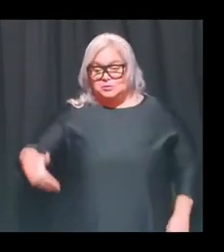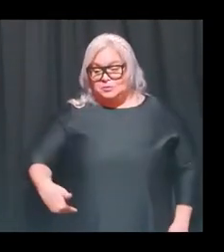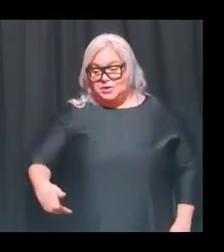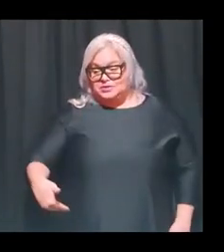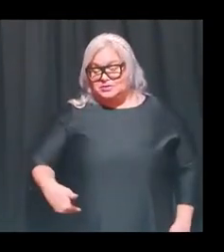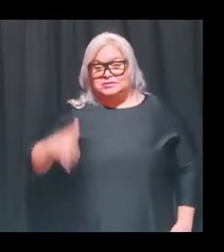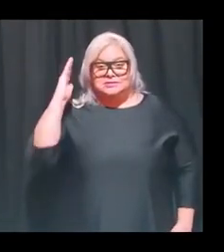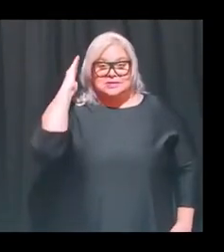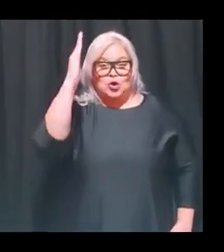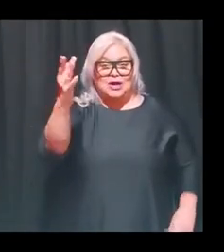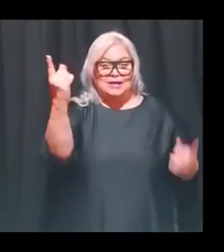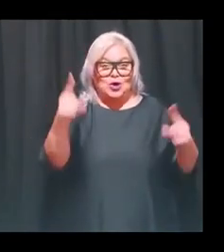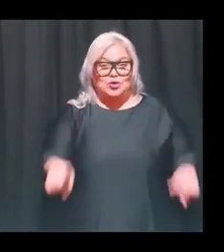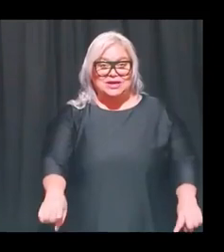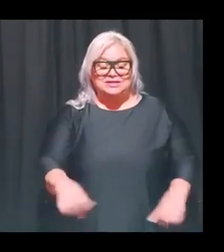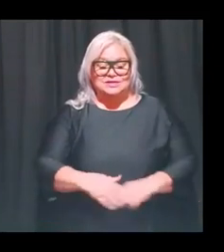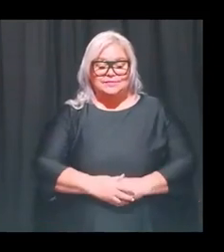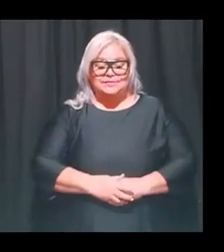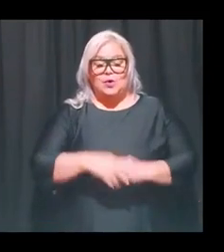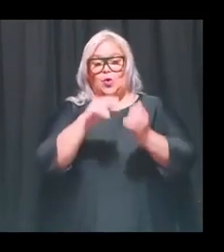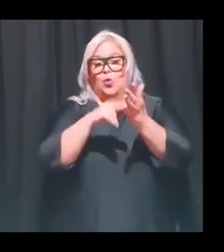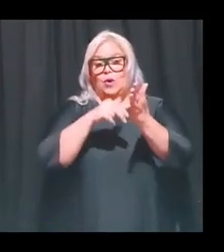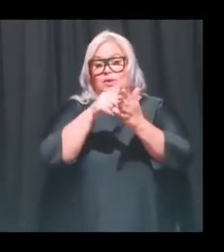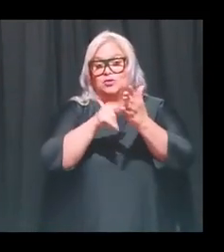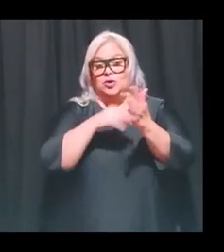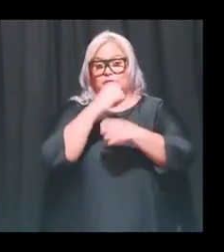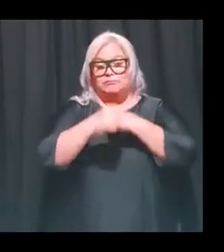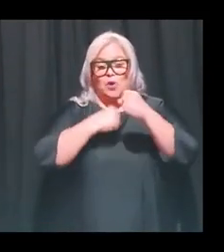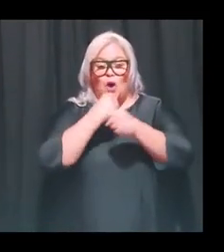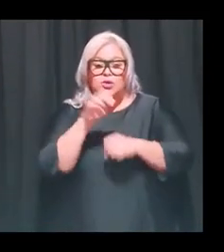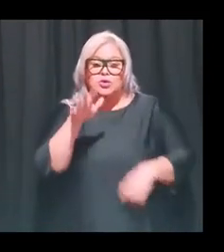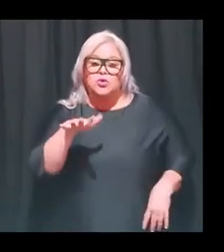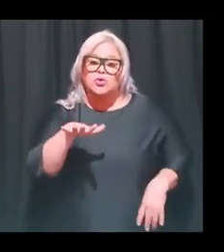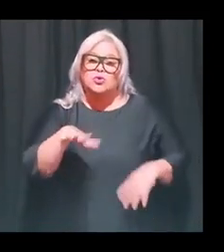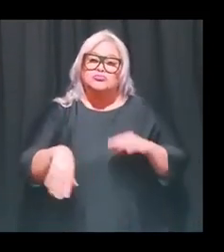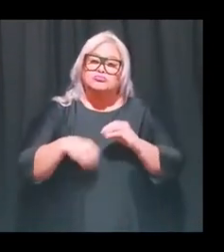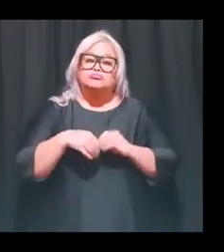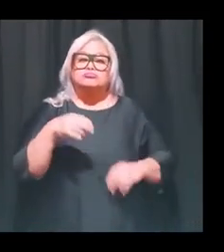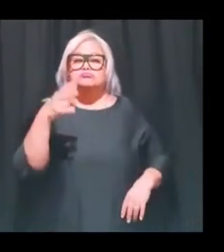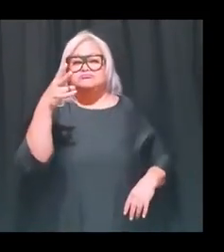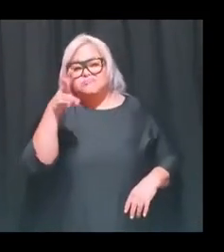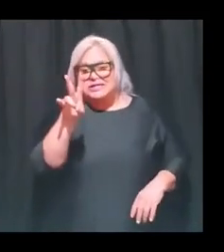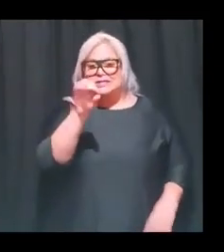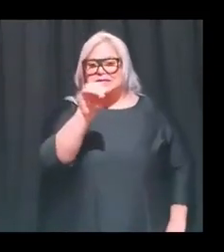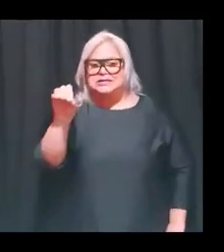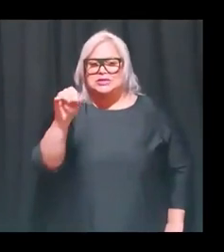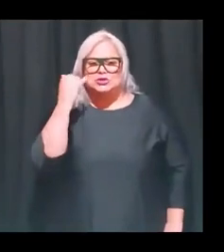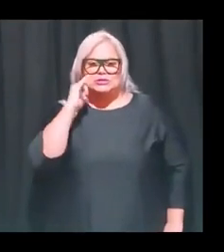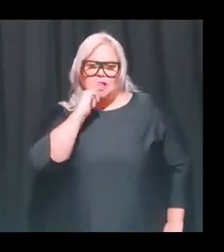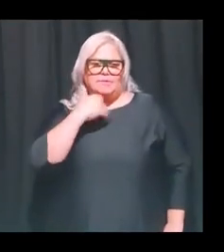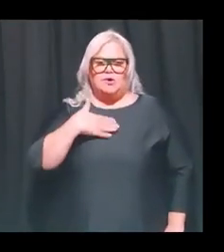lo que ha de acontecer. Una pintura de los 1700, si no me equivoco.